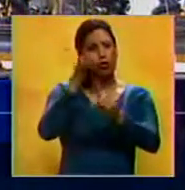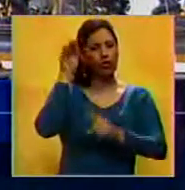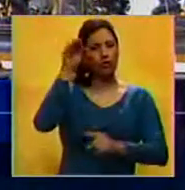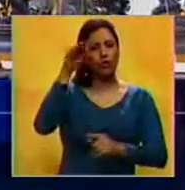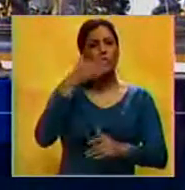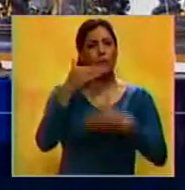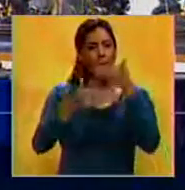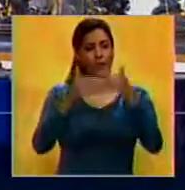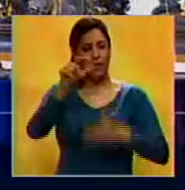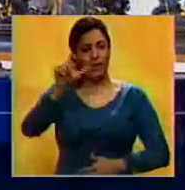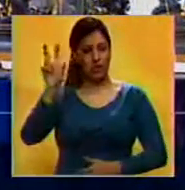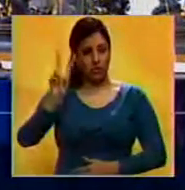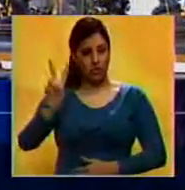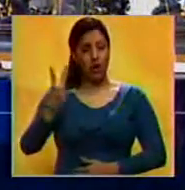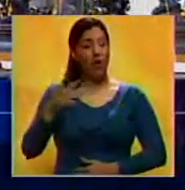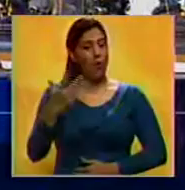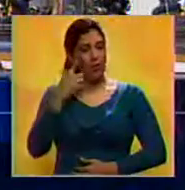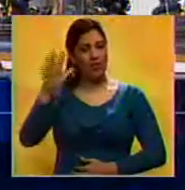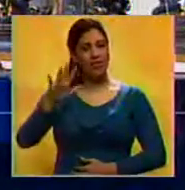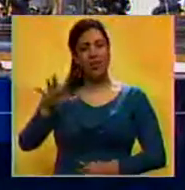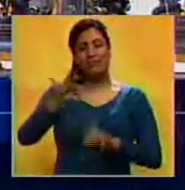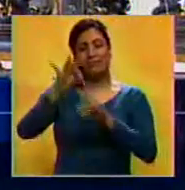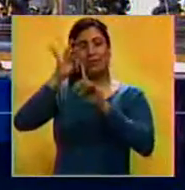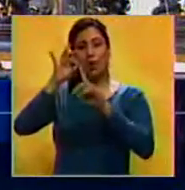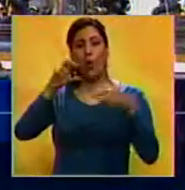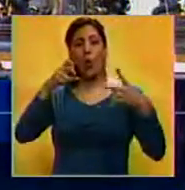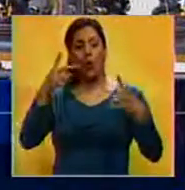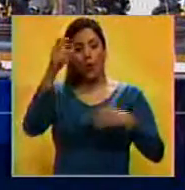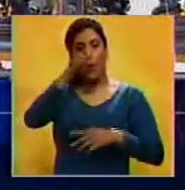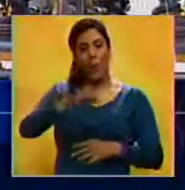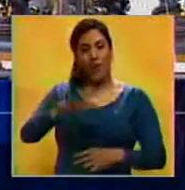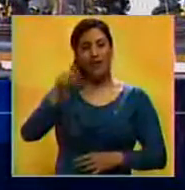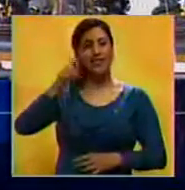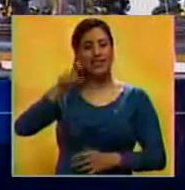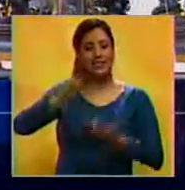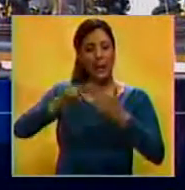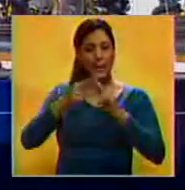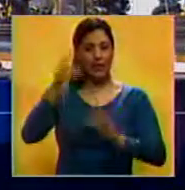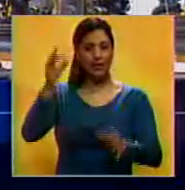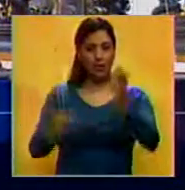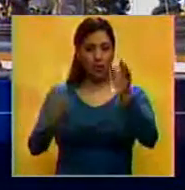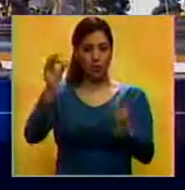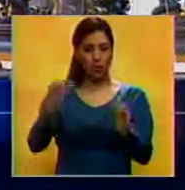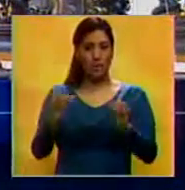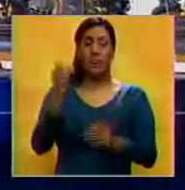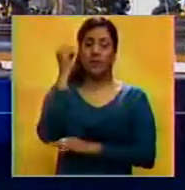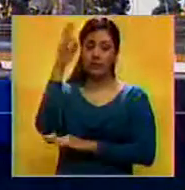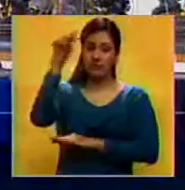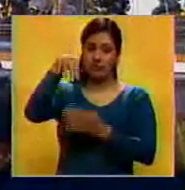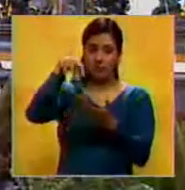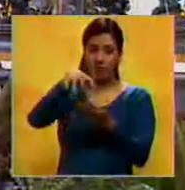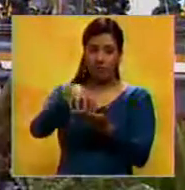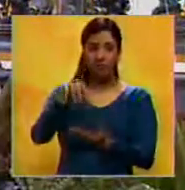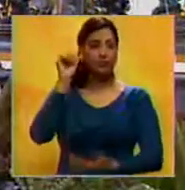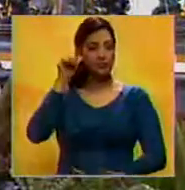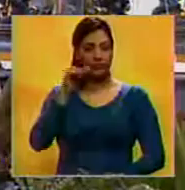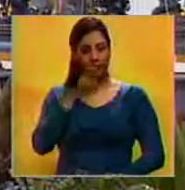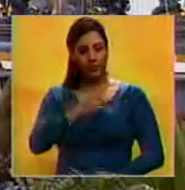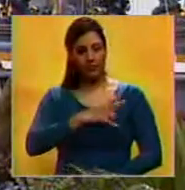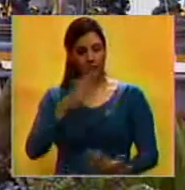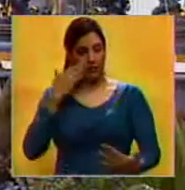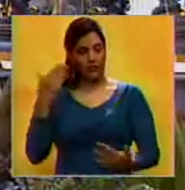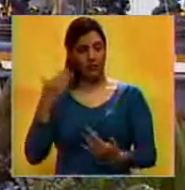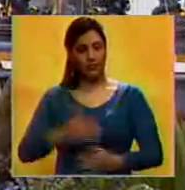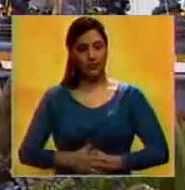los venezolanos, porque a su juicio fueron elegidos por un pueblo que reclama paz y justicia. Desde la Asamblea Nacional, Zulimar Dudamel,